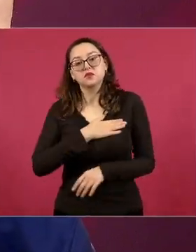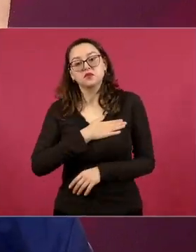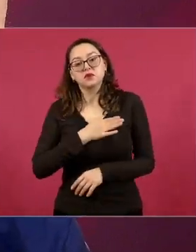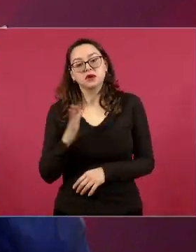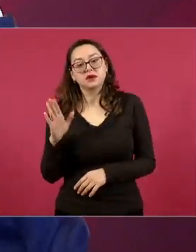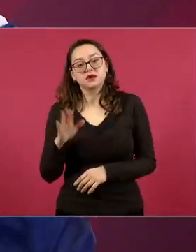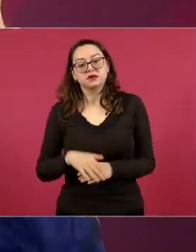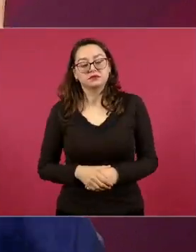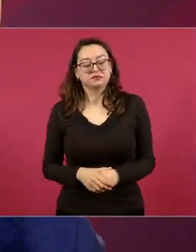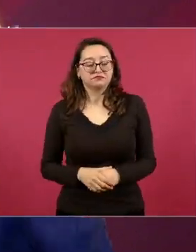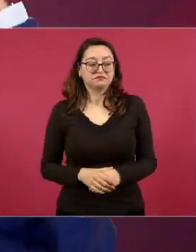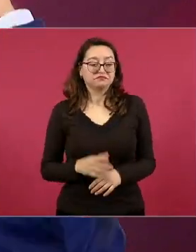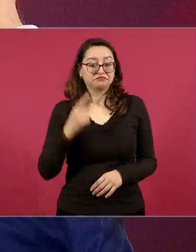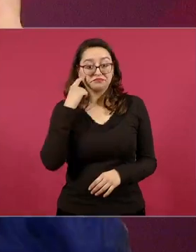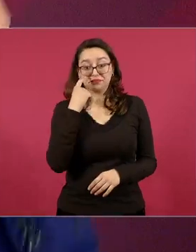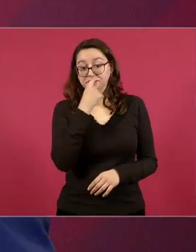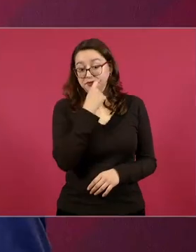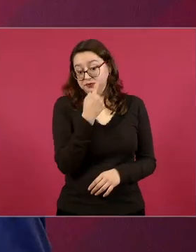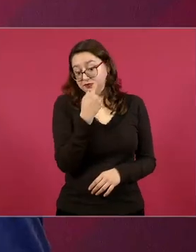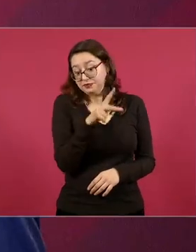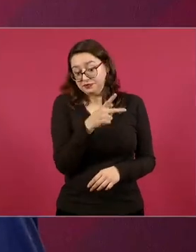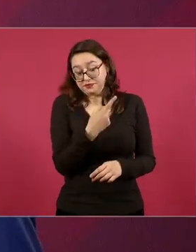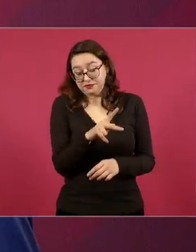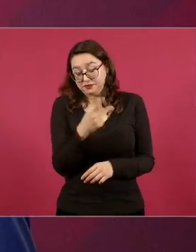cada quien somos libres